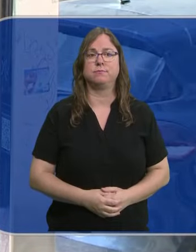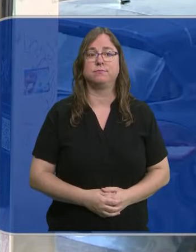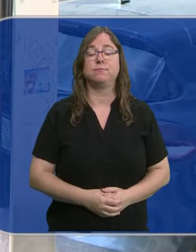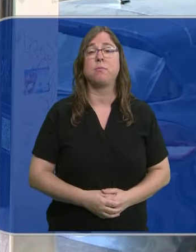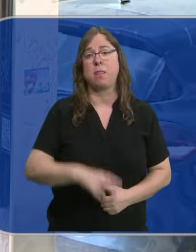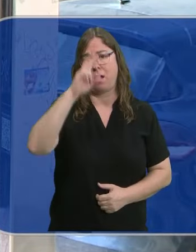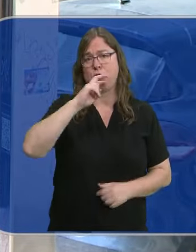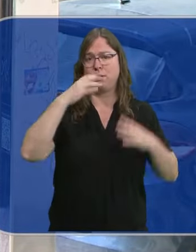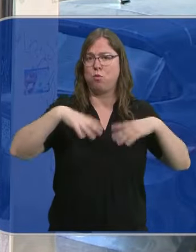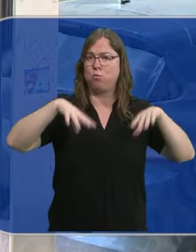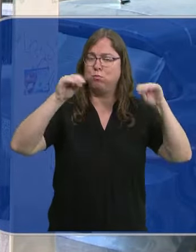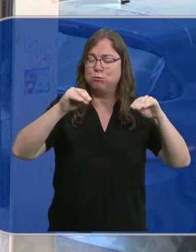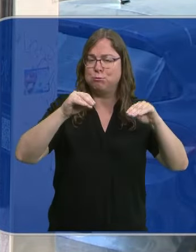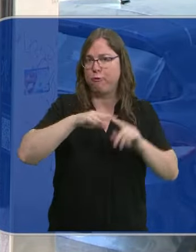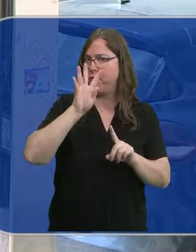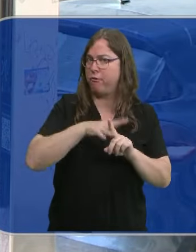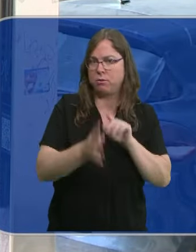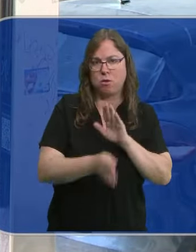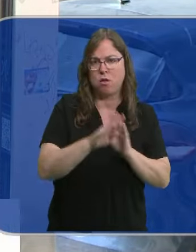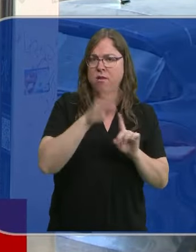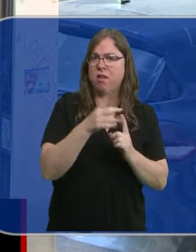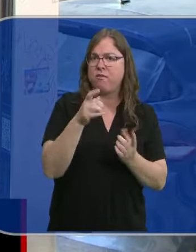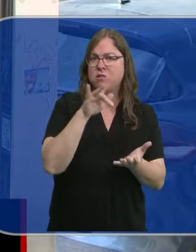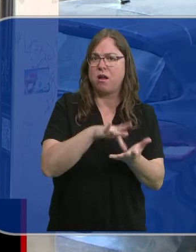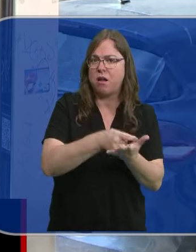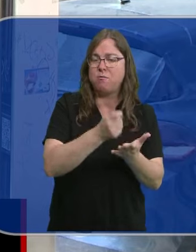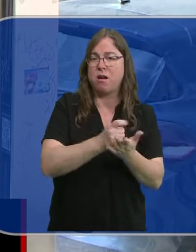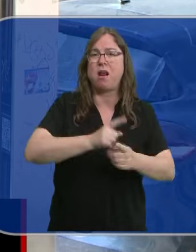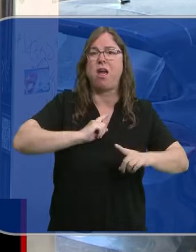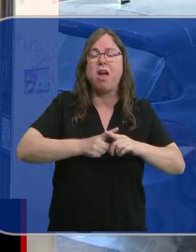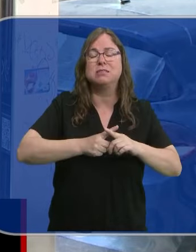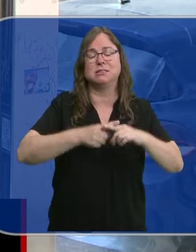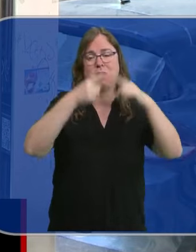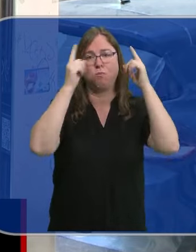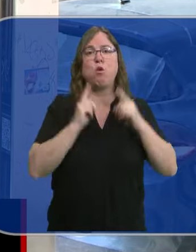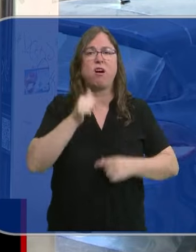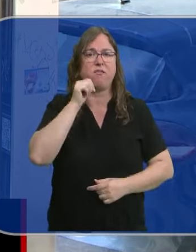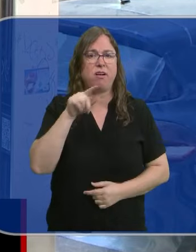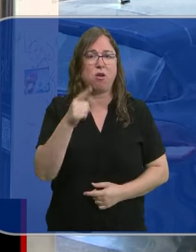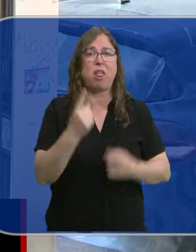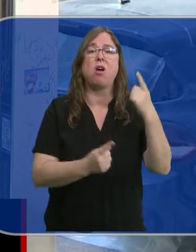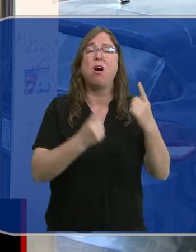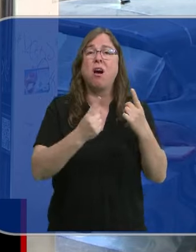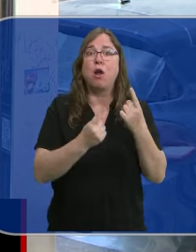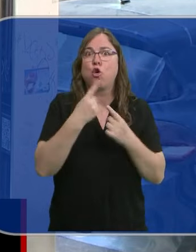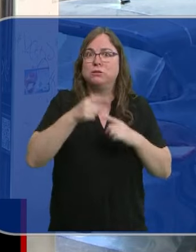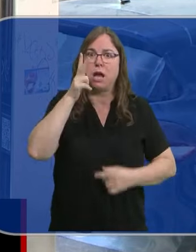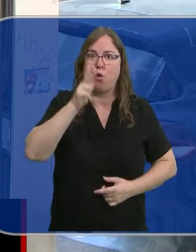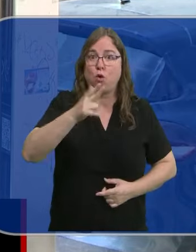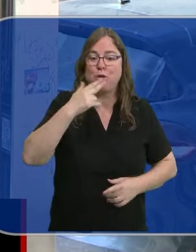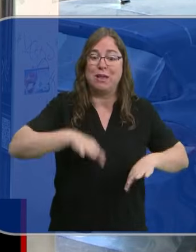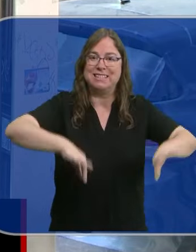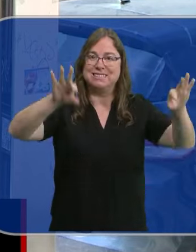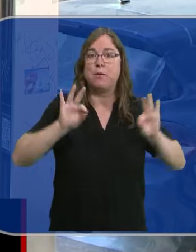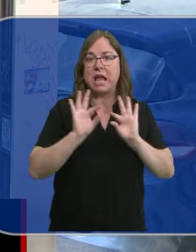El arzobispado de Burgos sigue recibiendo facturas pendientes de pago de las esmonjas de Belorado, entre ellas, algunas por artículos de lujo, como